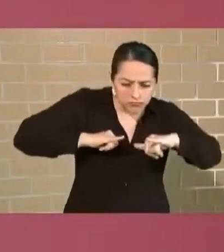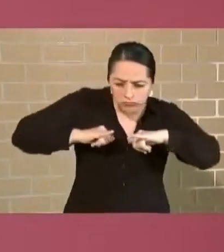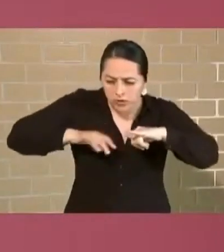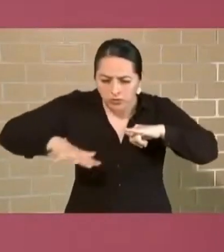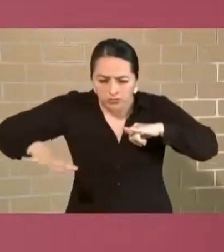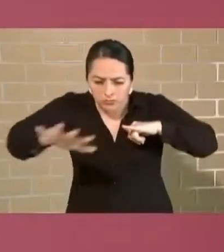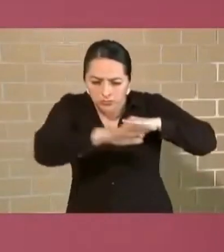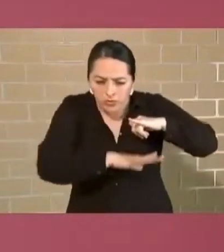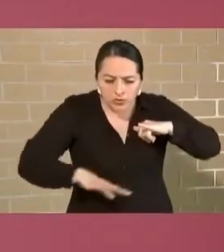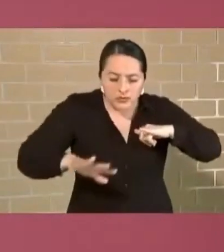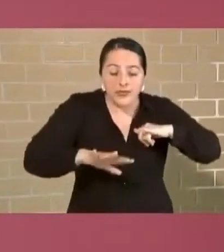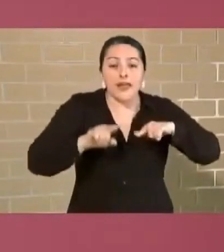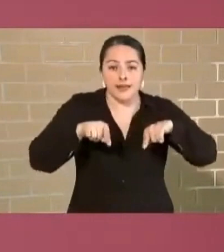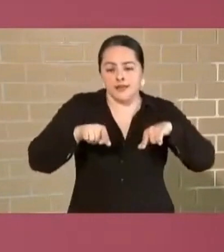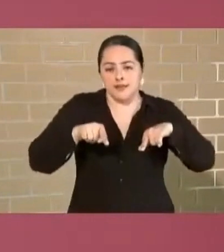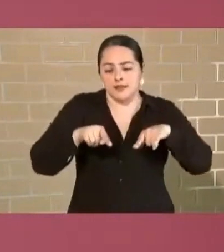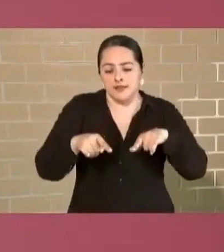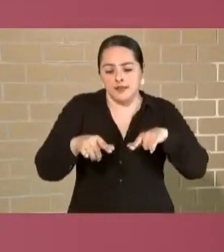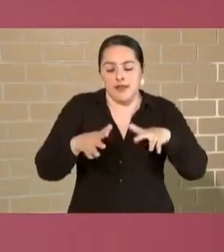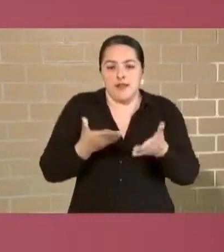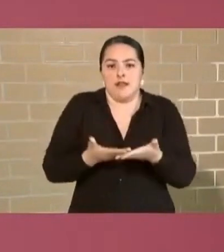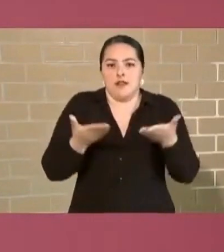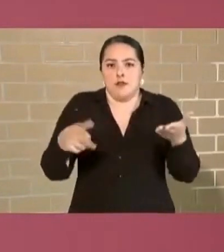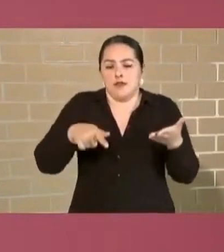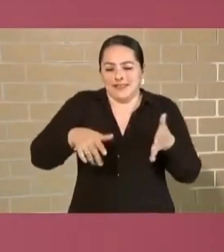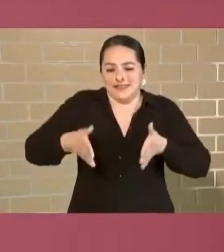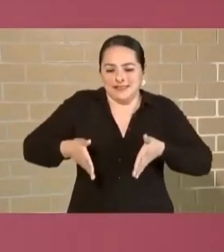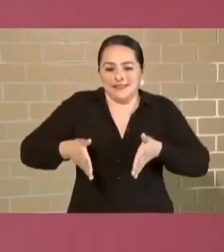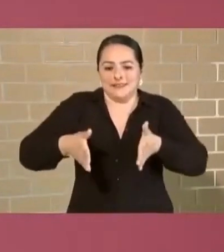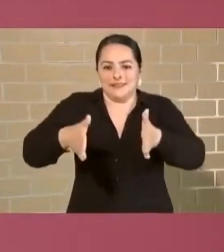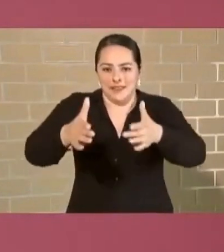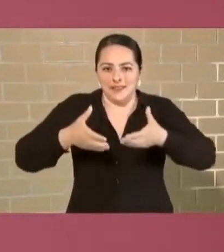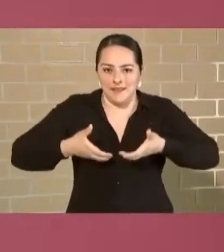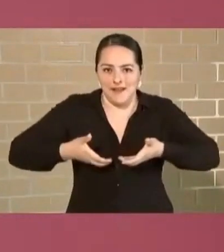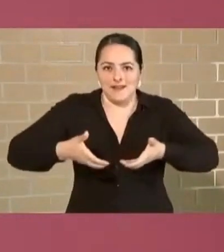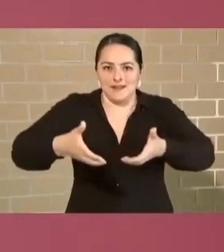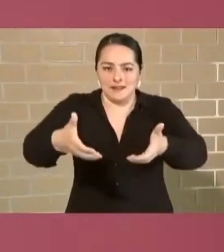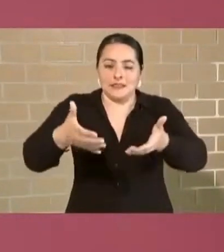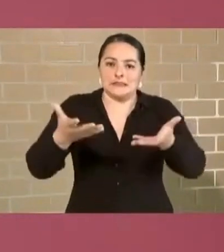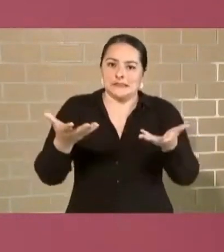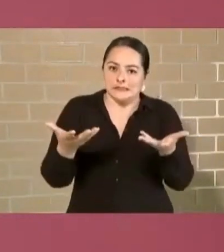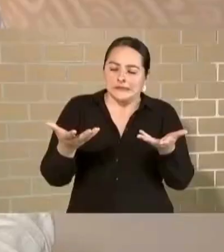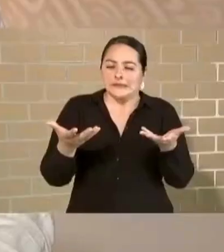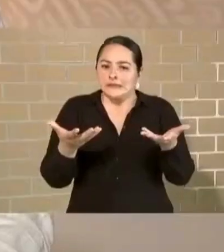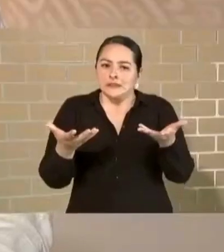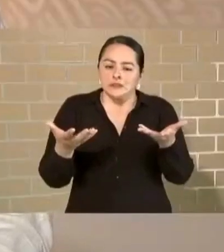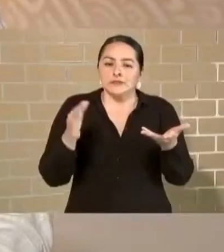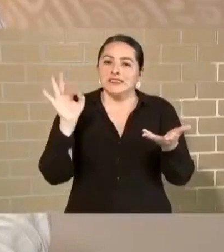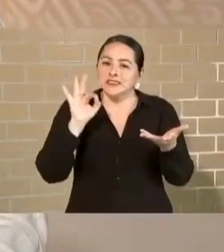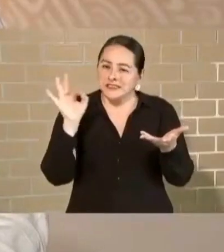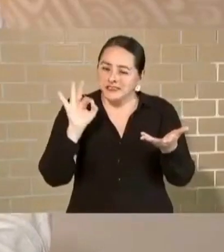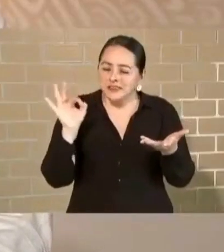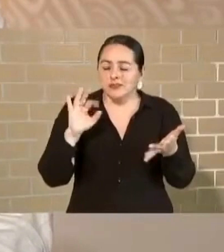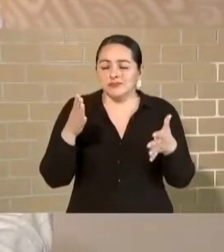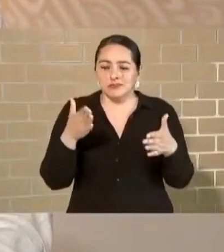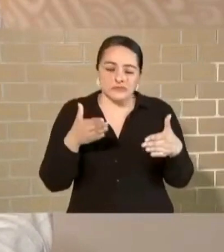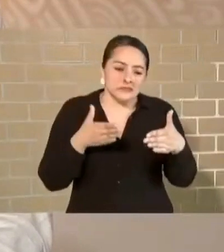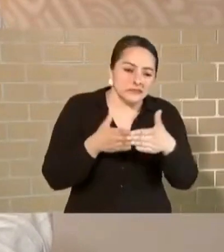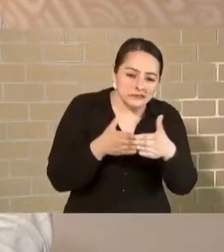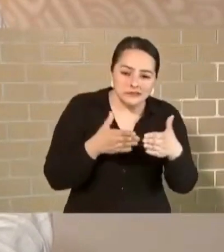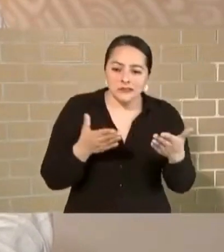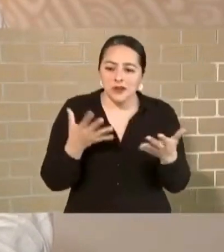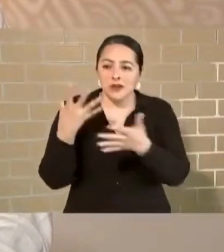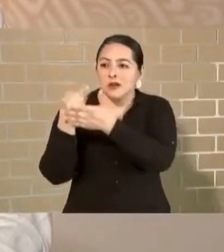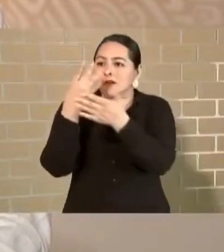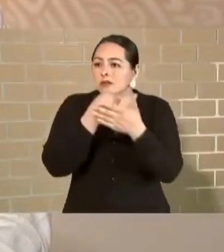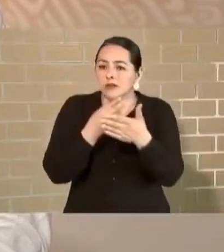carretera, pues van a haber algunos problemas, algunas dificultades.